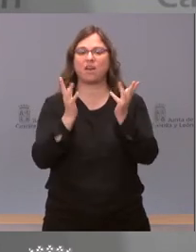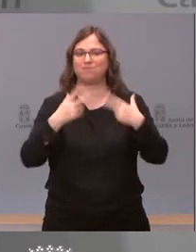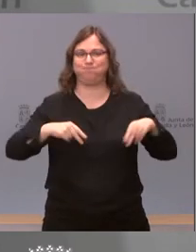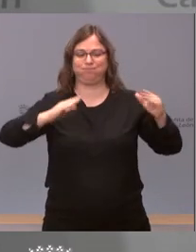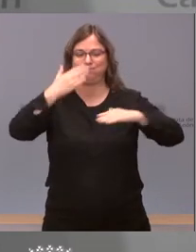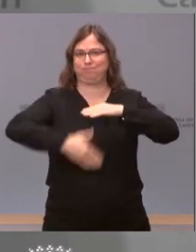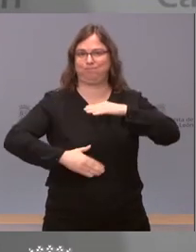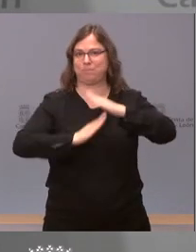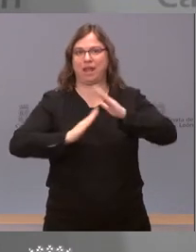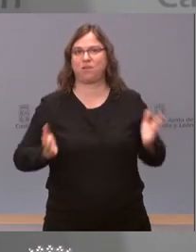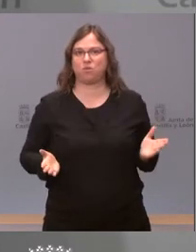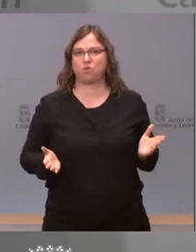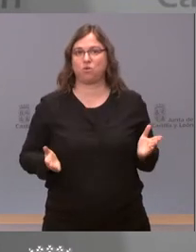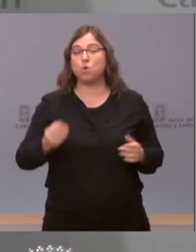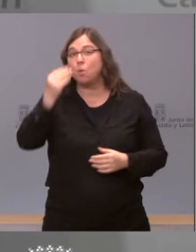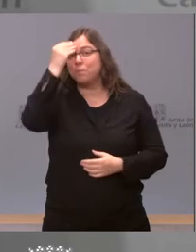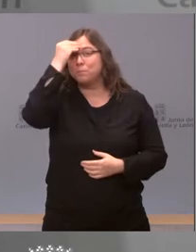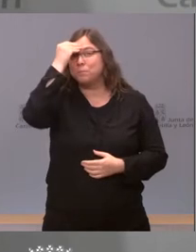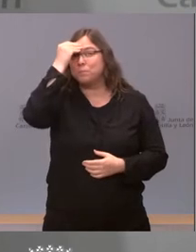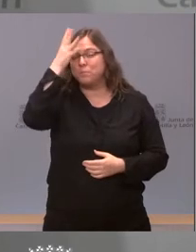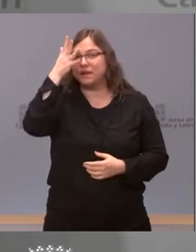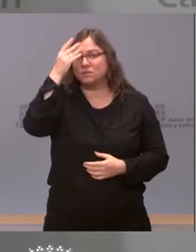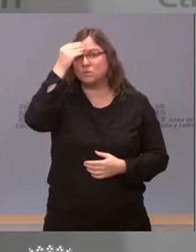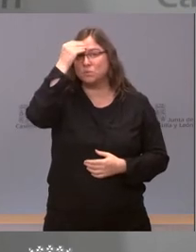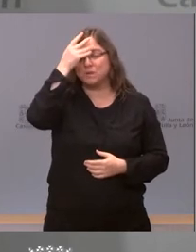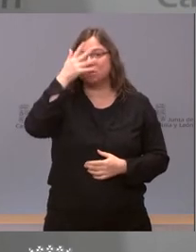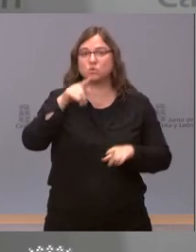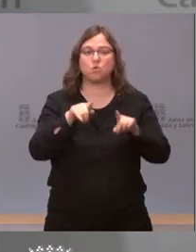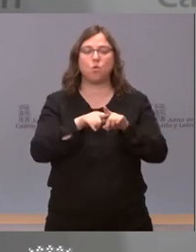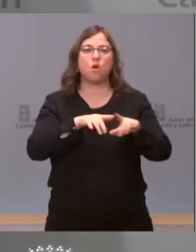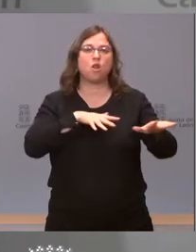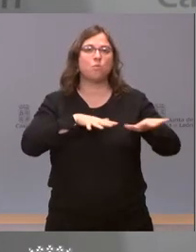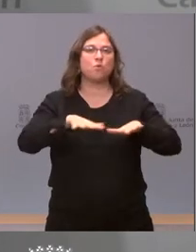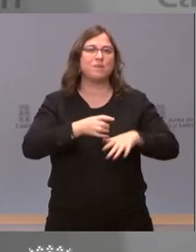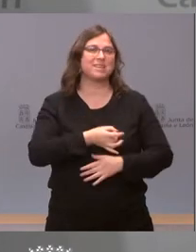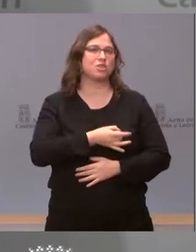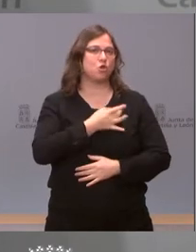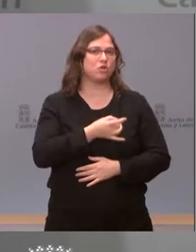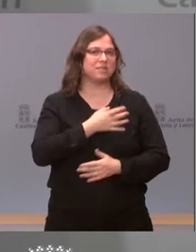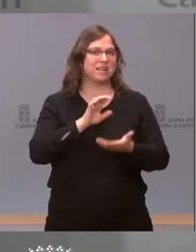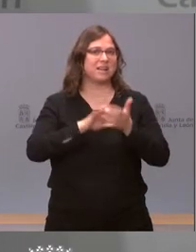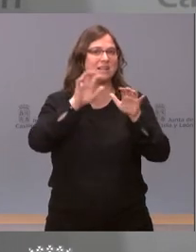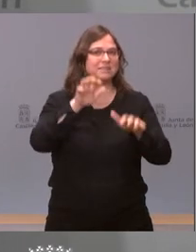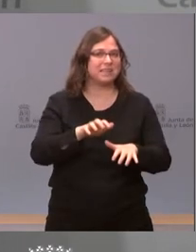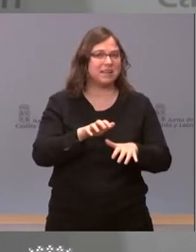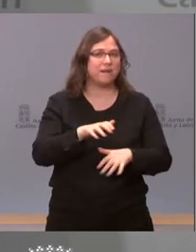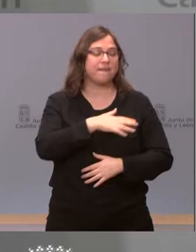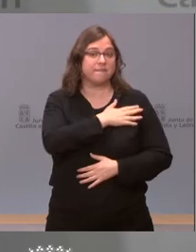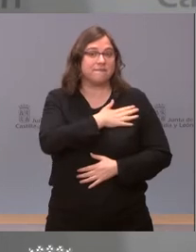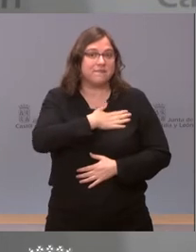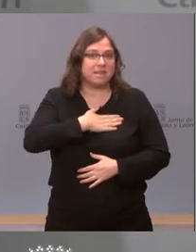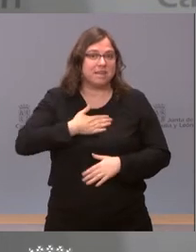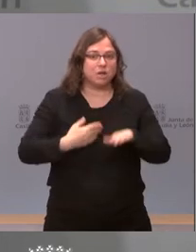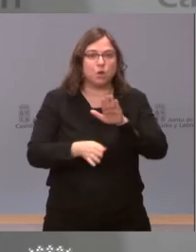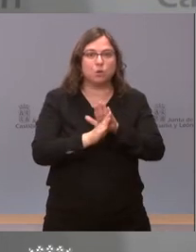yo, creo yo, que el movimiento sindical en esta comunidad querrá que esto se mantenga.